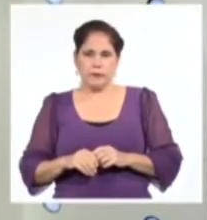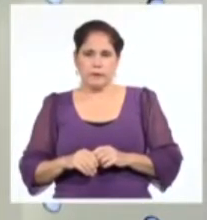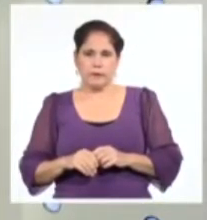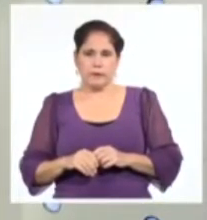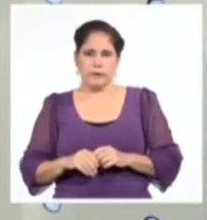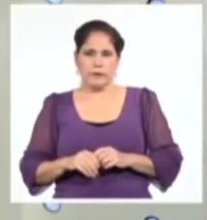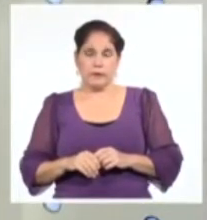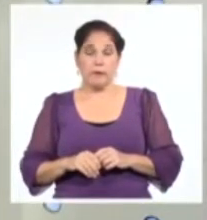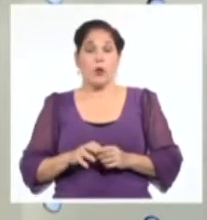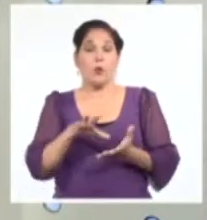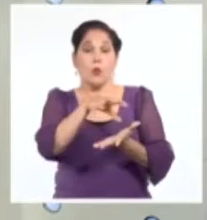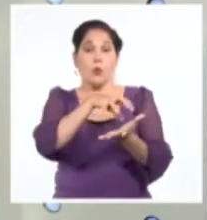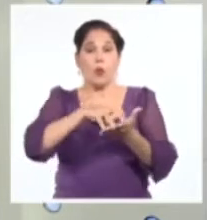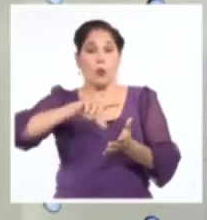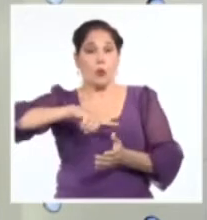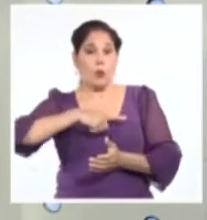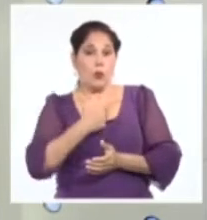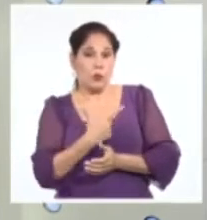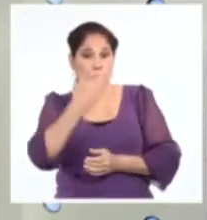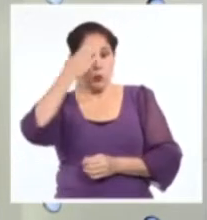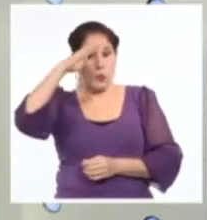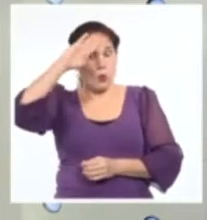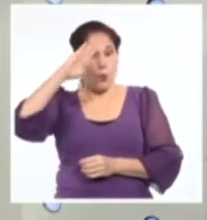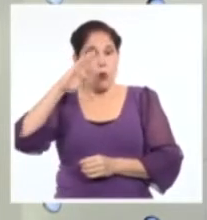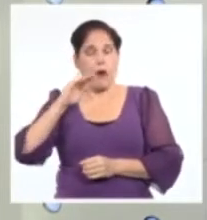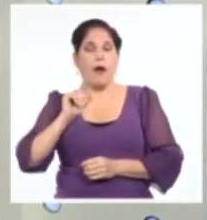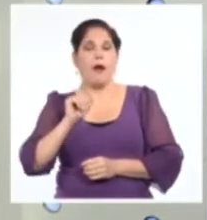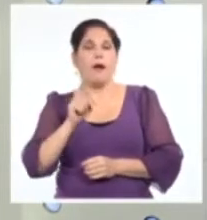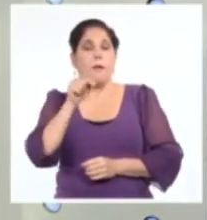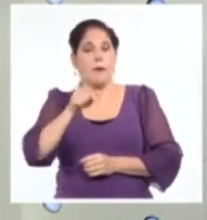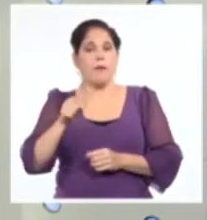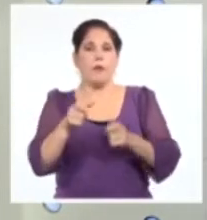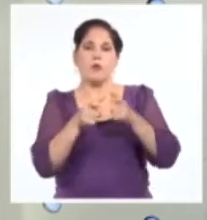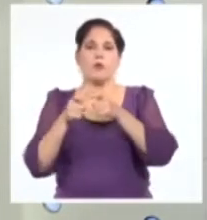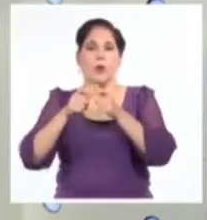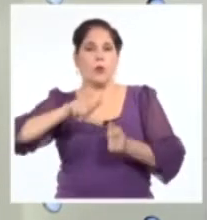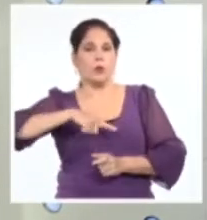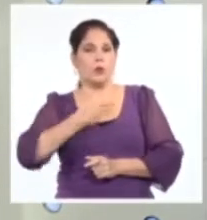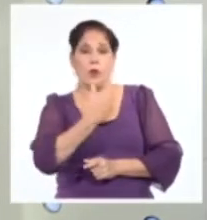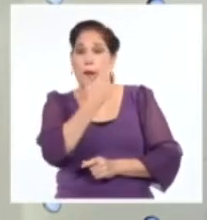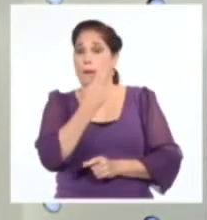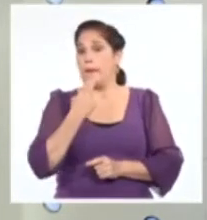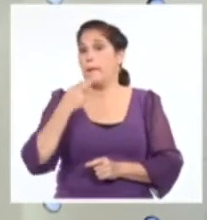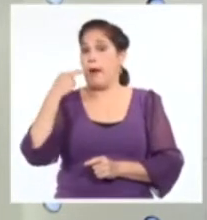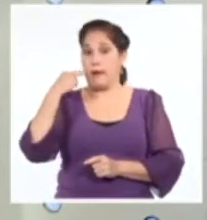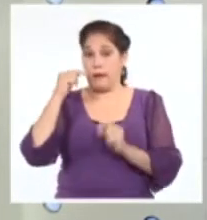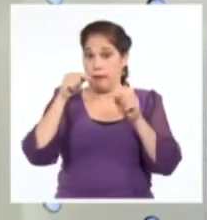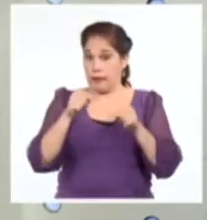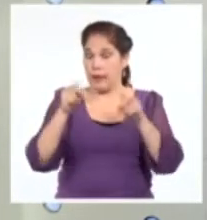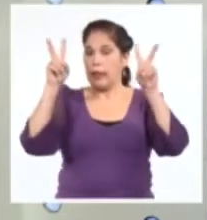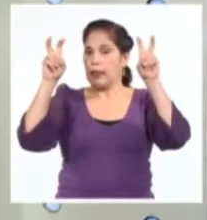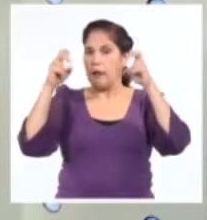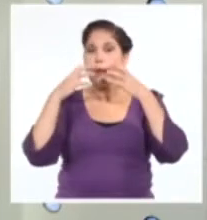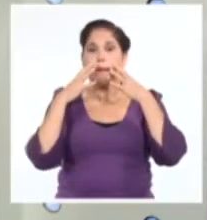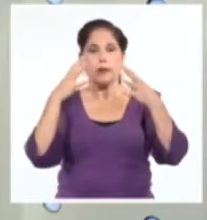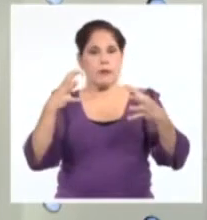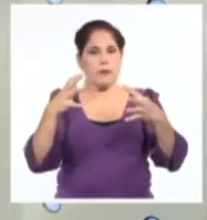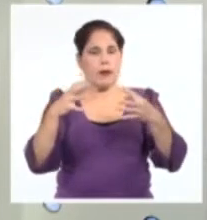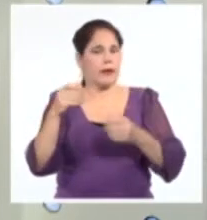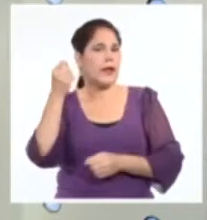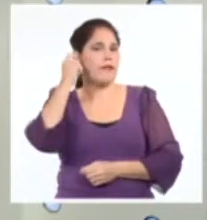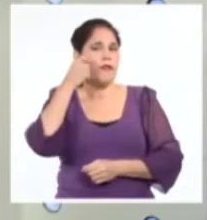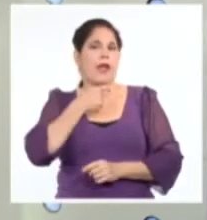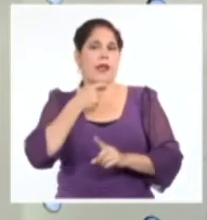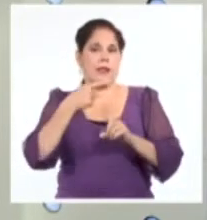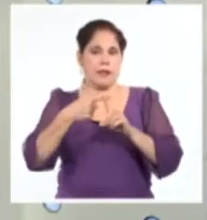El Espacio Cultura y Nación, el Misterio de Cuba, de la Sociedad Cultural José Martín, tuvo como tema central a las figuras de Félix